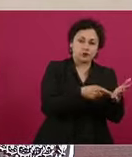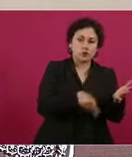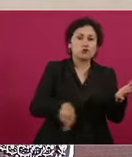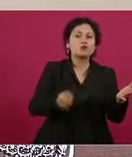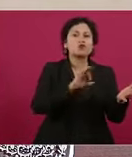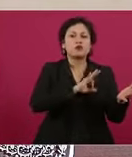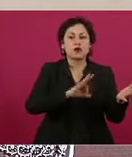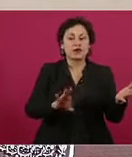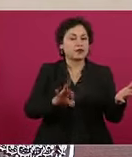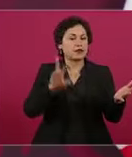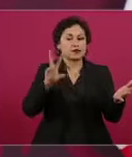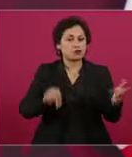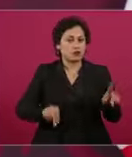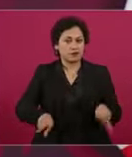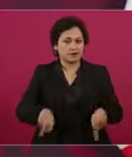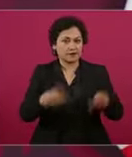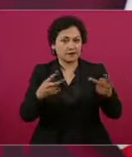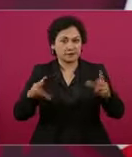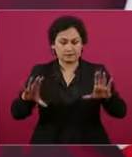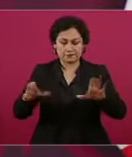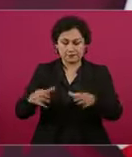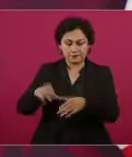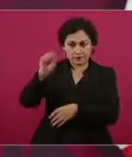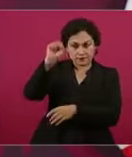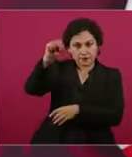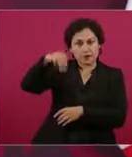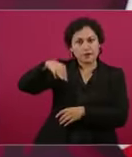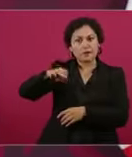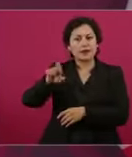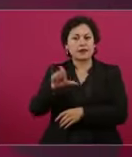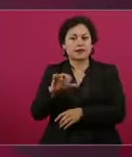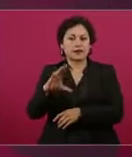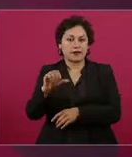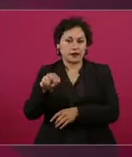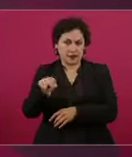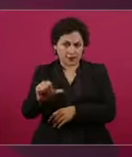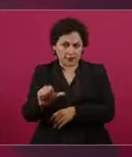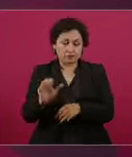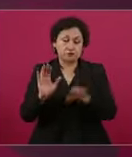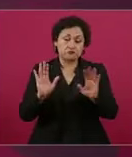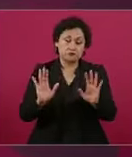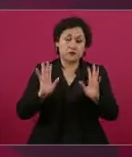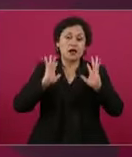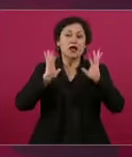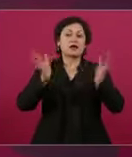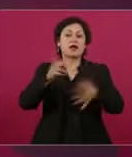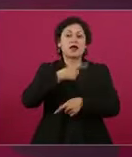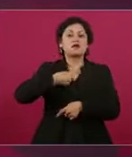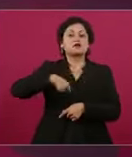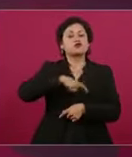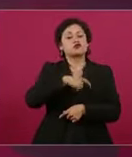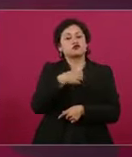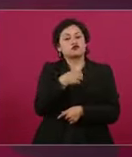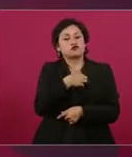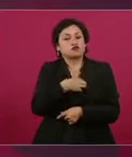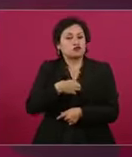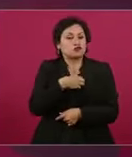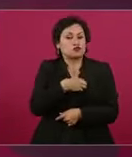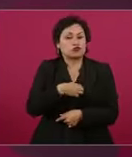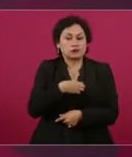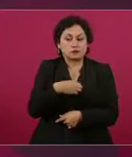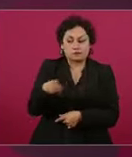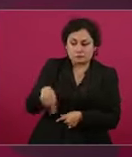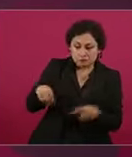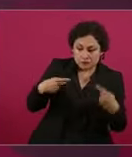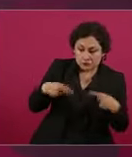contentos y yo creo que también los trabajadores, porque van a recibir